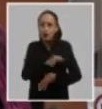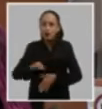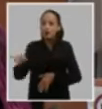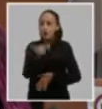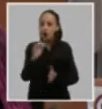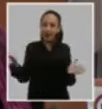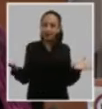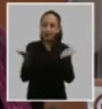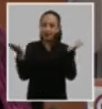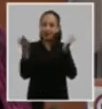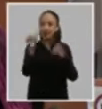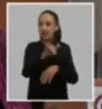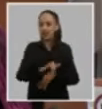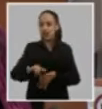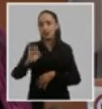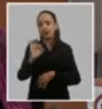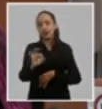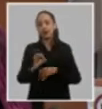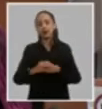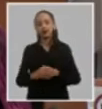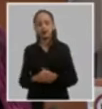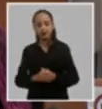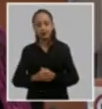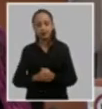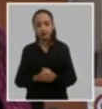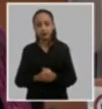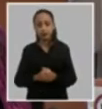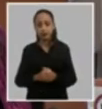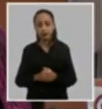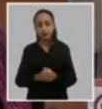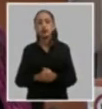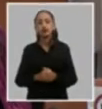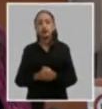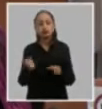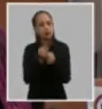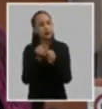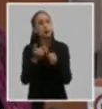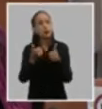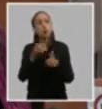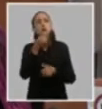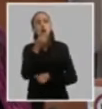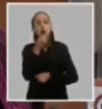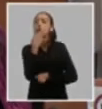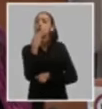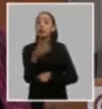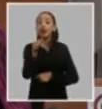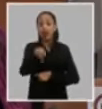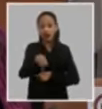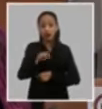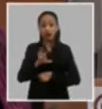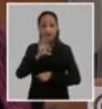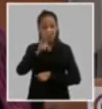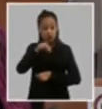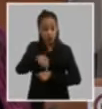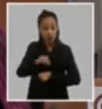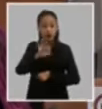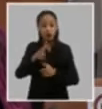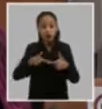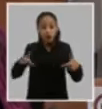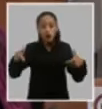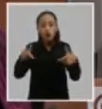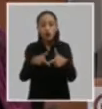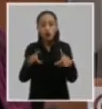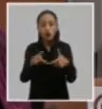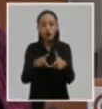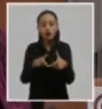condiciones de ser consecuentes con lo que está señalando este octavo congreso de que el partido al frente de todos estos procesos con el liderazgo